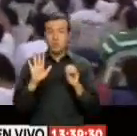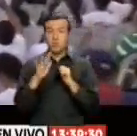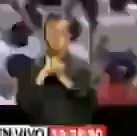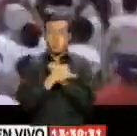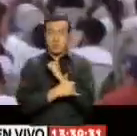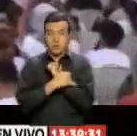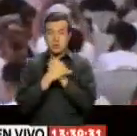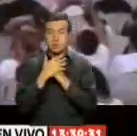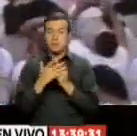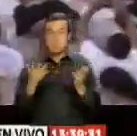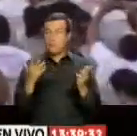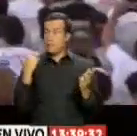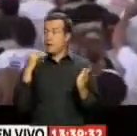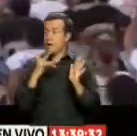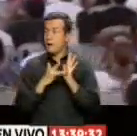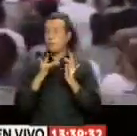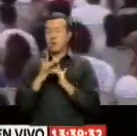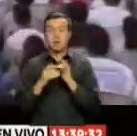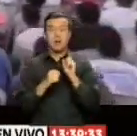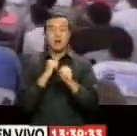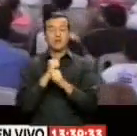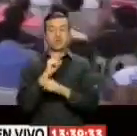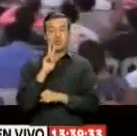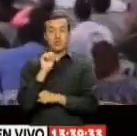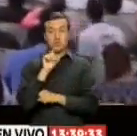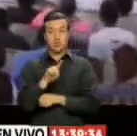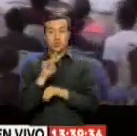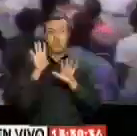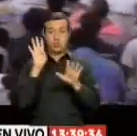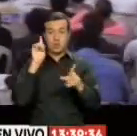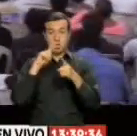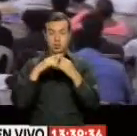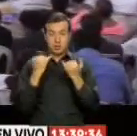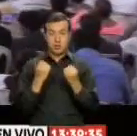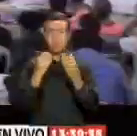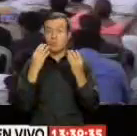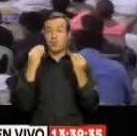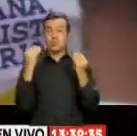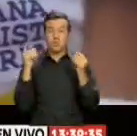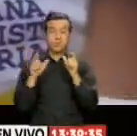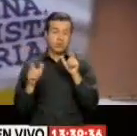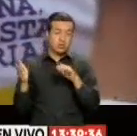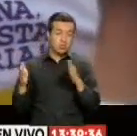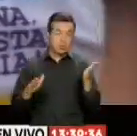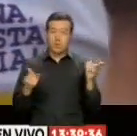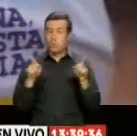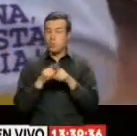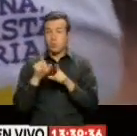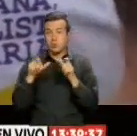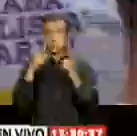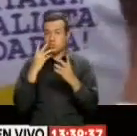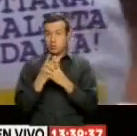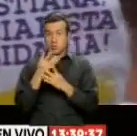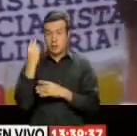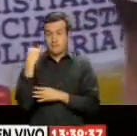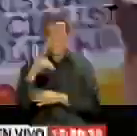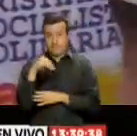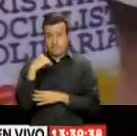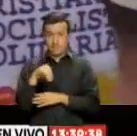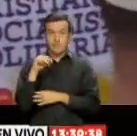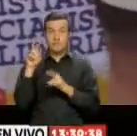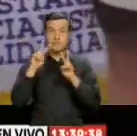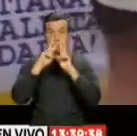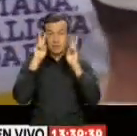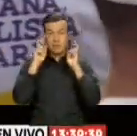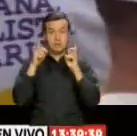Centroamericano Desde abril De 2019 Y que dejan Al momento Cientos de muertos Y un número similar De detenidos Este miércoles En el